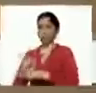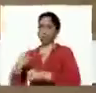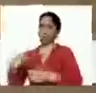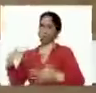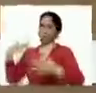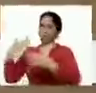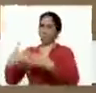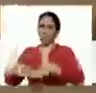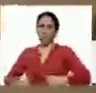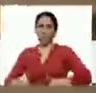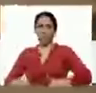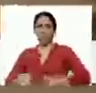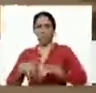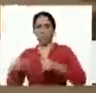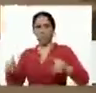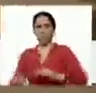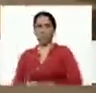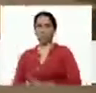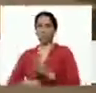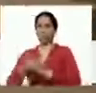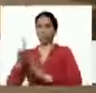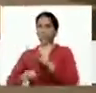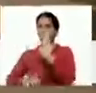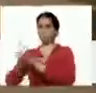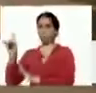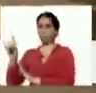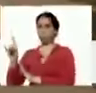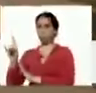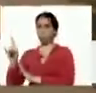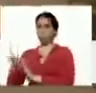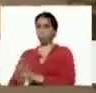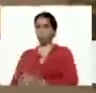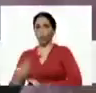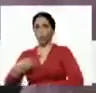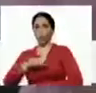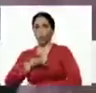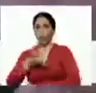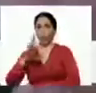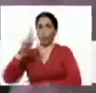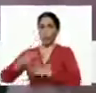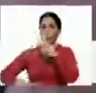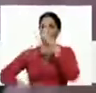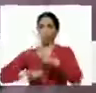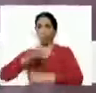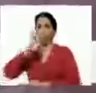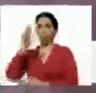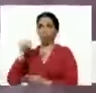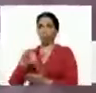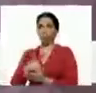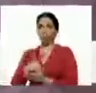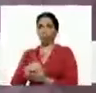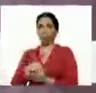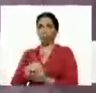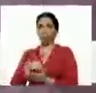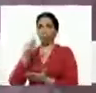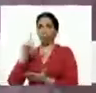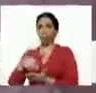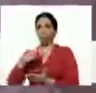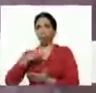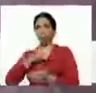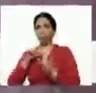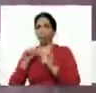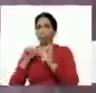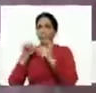arduamente para el desarrollo de nuestro país y la producción nacional y seguiremos